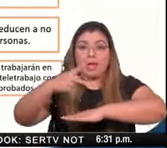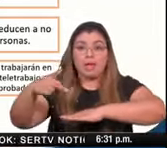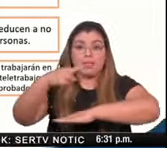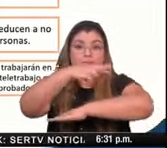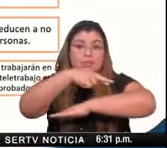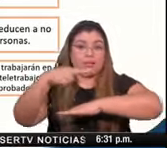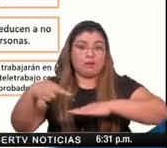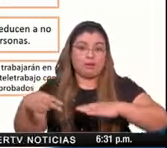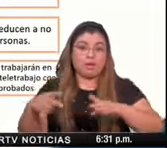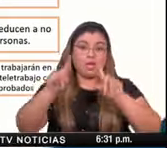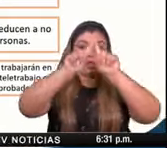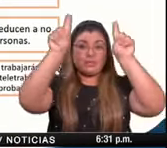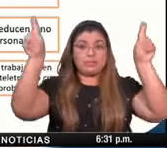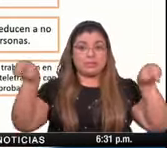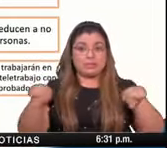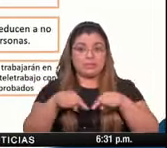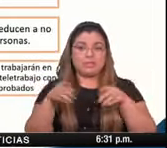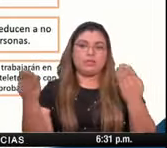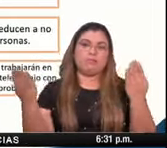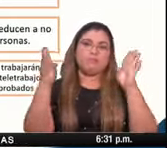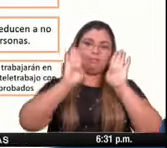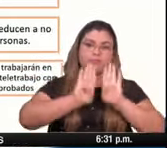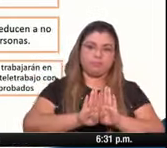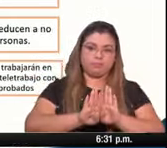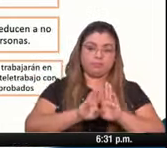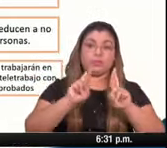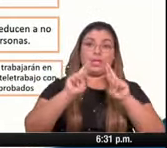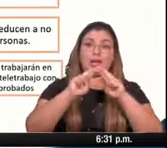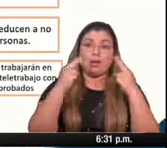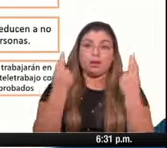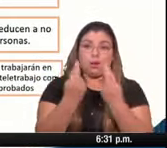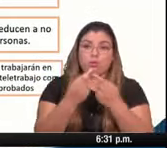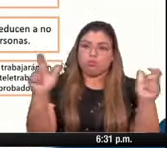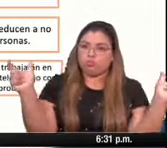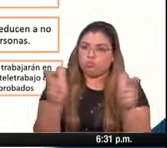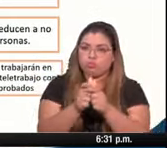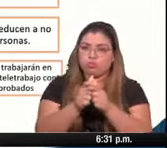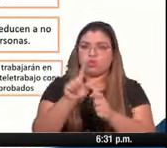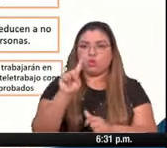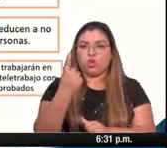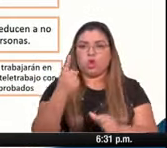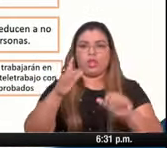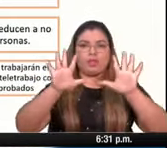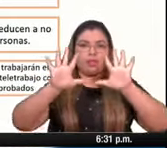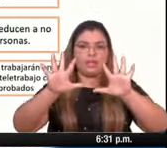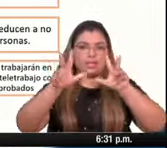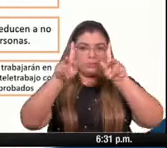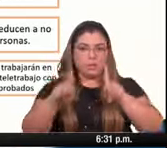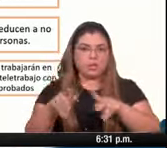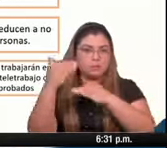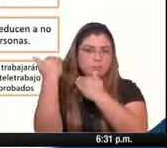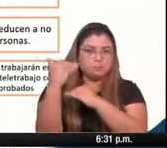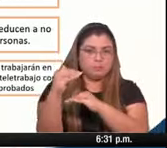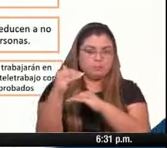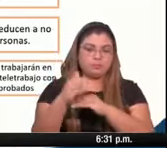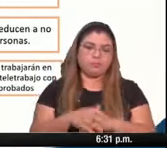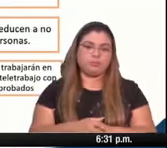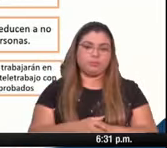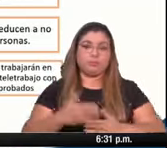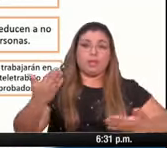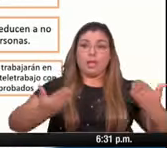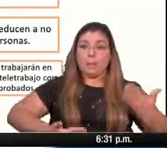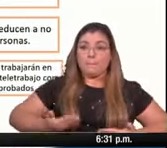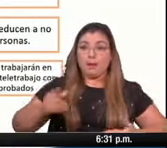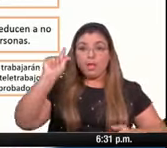balnearios ríos y cines las reuniones se reducen a no más de 10 personas y los